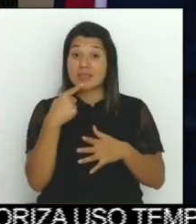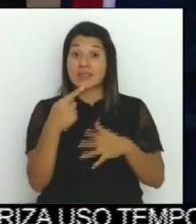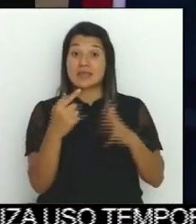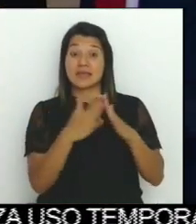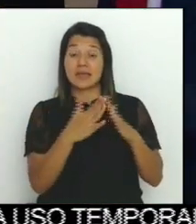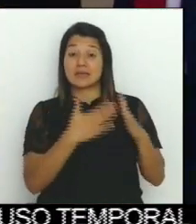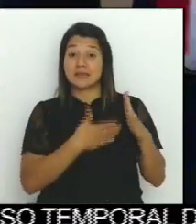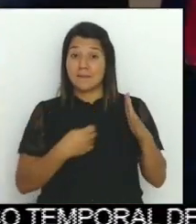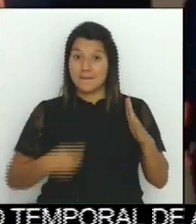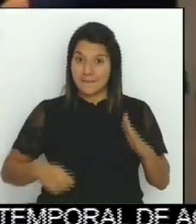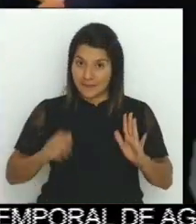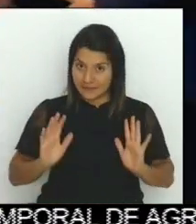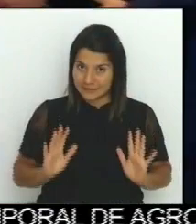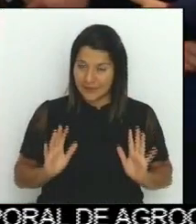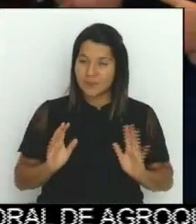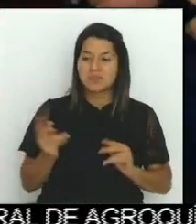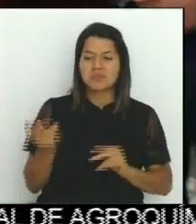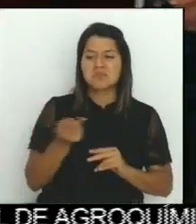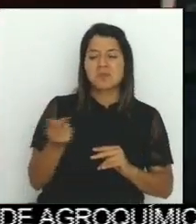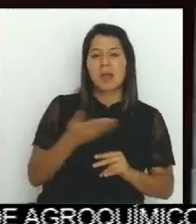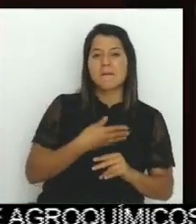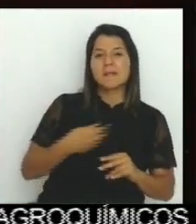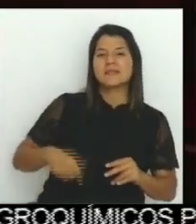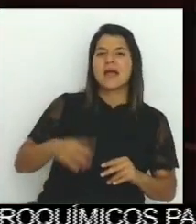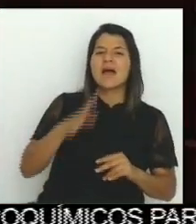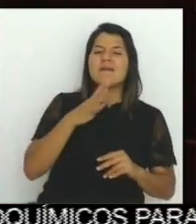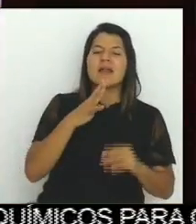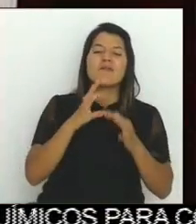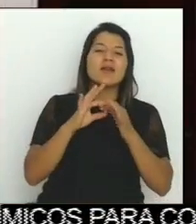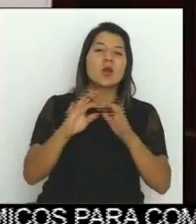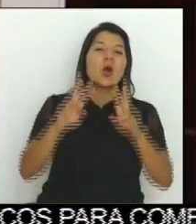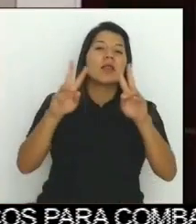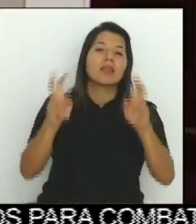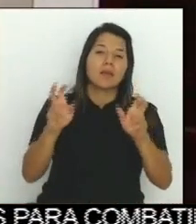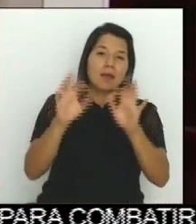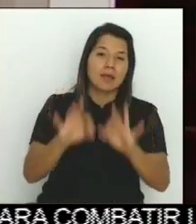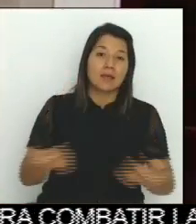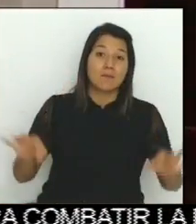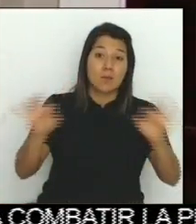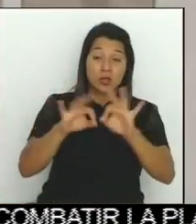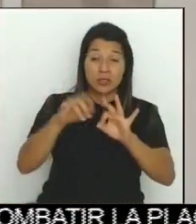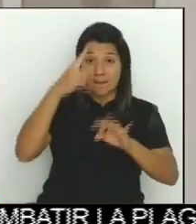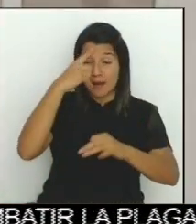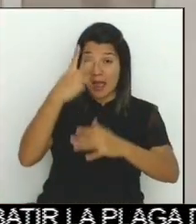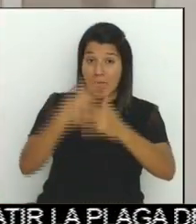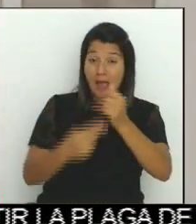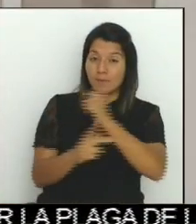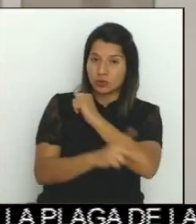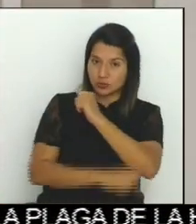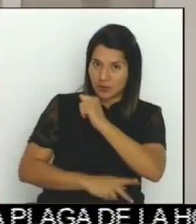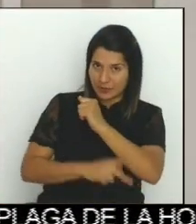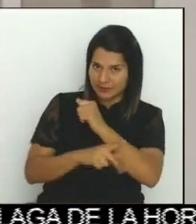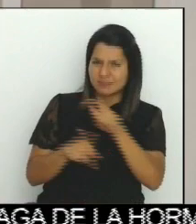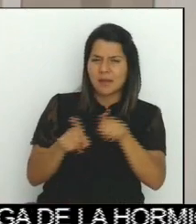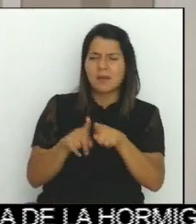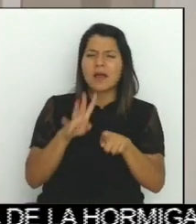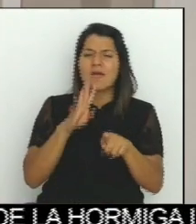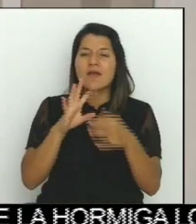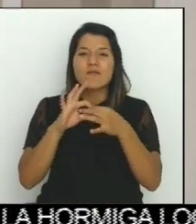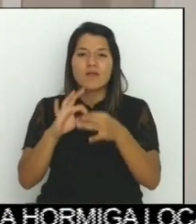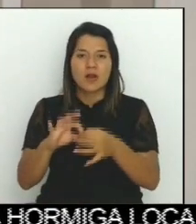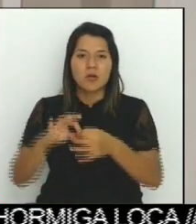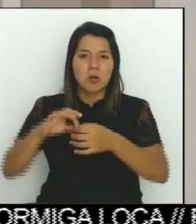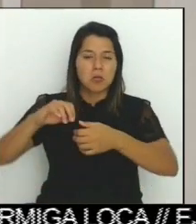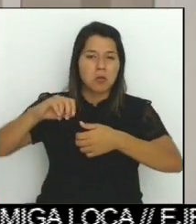abordarán temas bilaterales para ambos países y también la región. Además, priorizarán discusiones sobre seguridad y